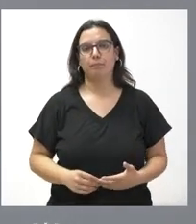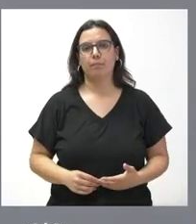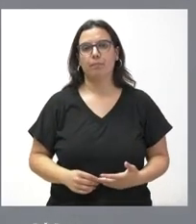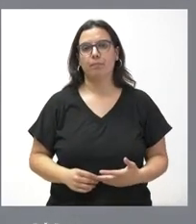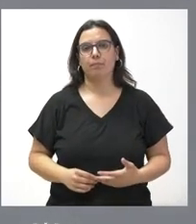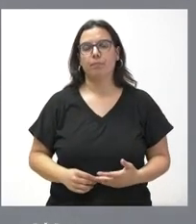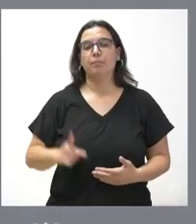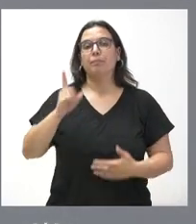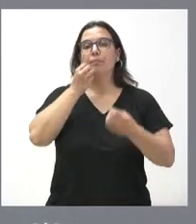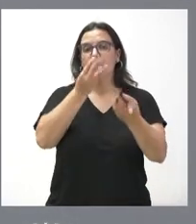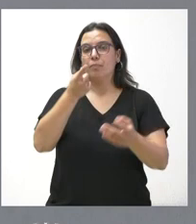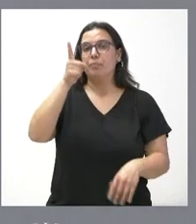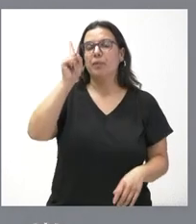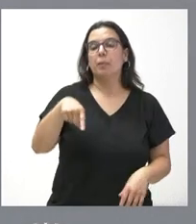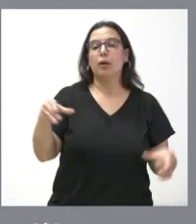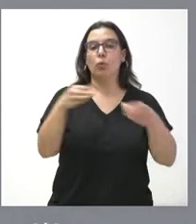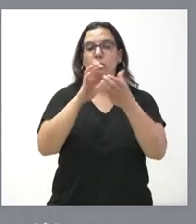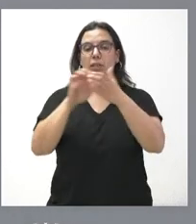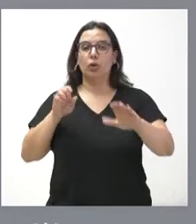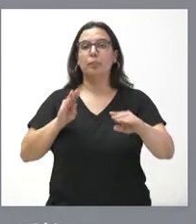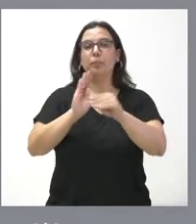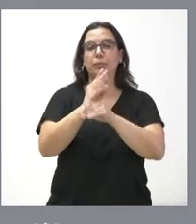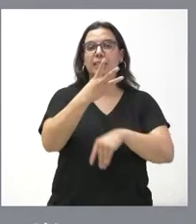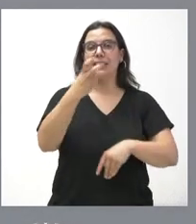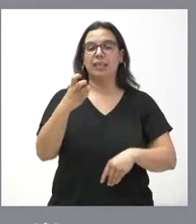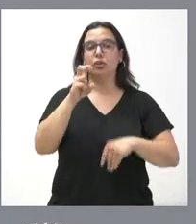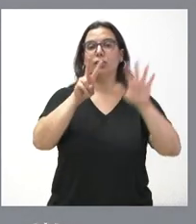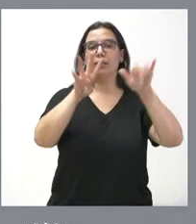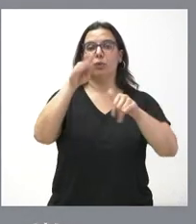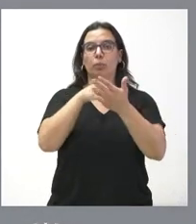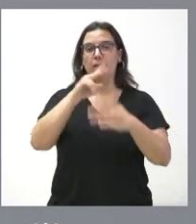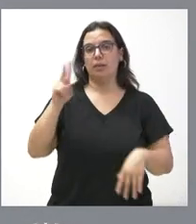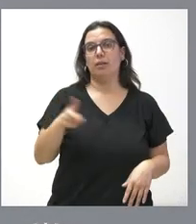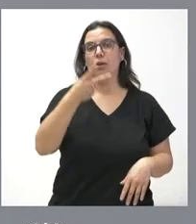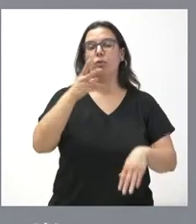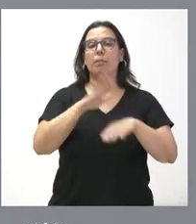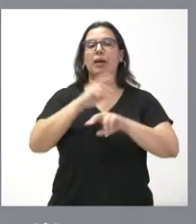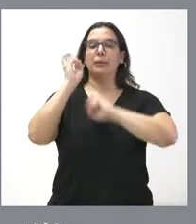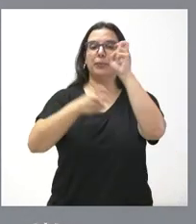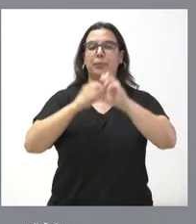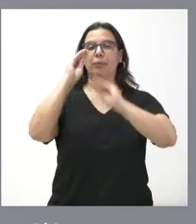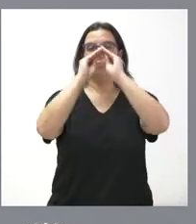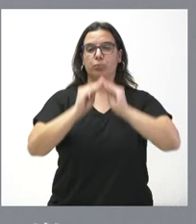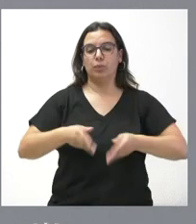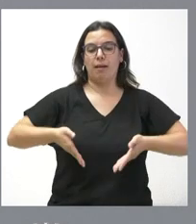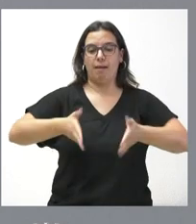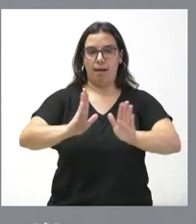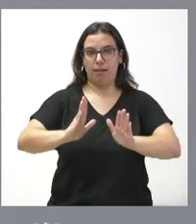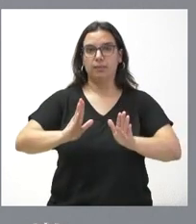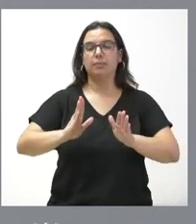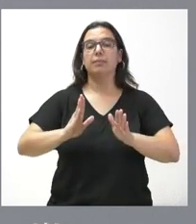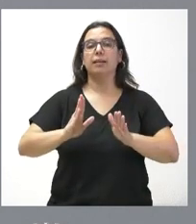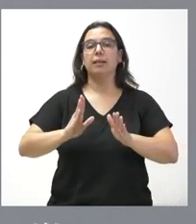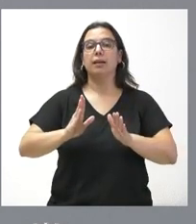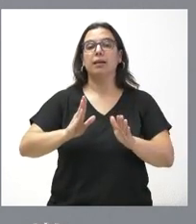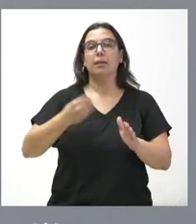Les informo asimismo que la Junta invierte 374.000 euros en la rehabilitación del firme de la carretera que transcurre